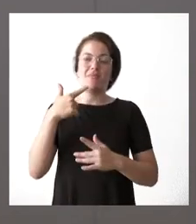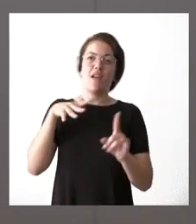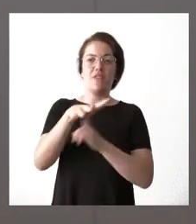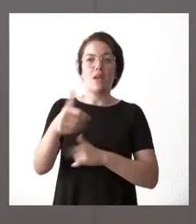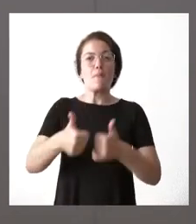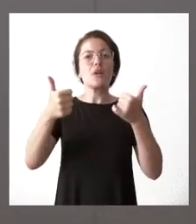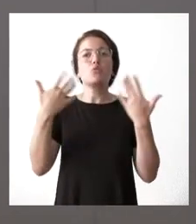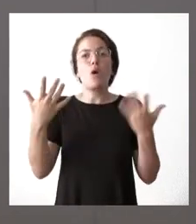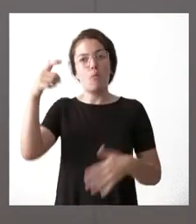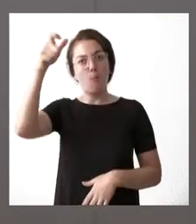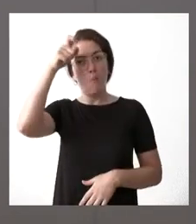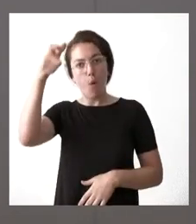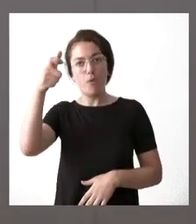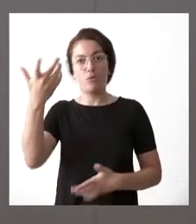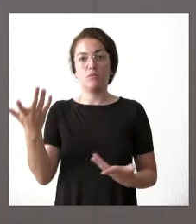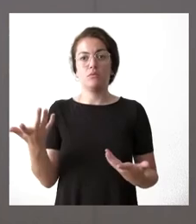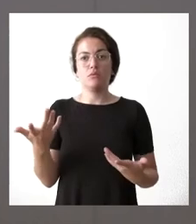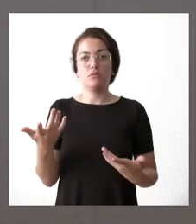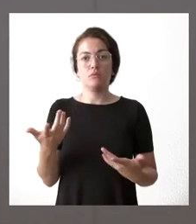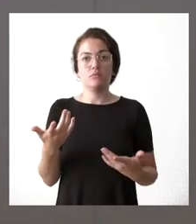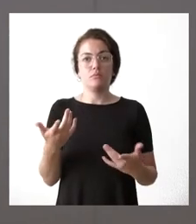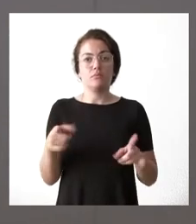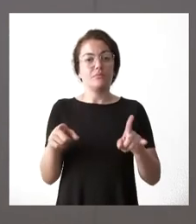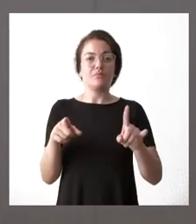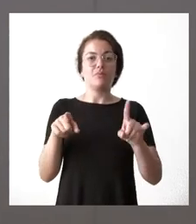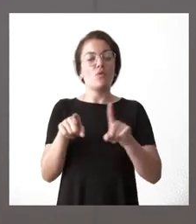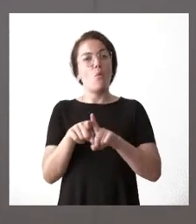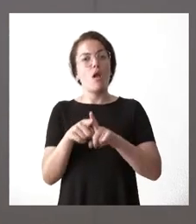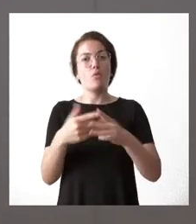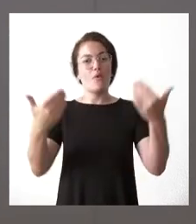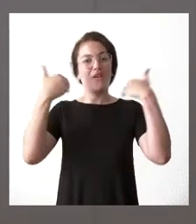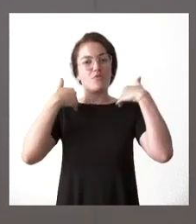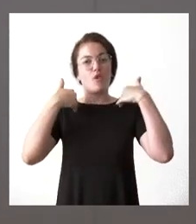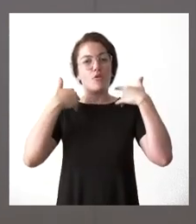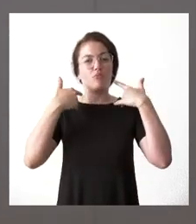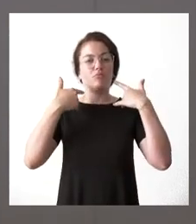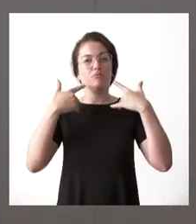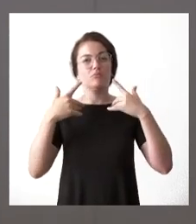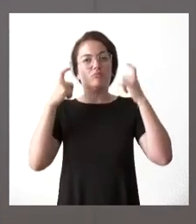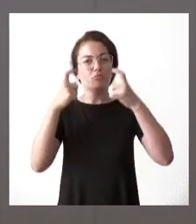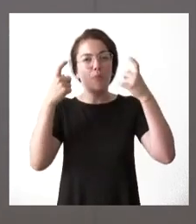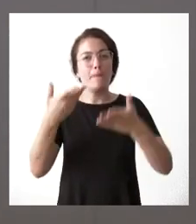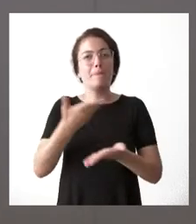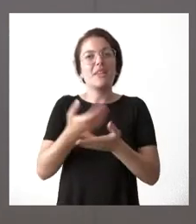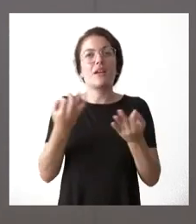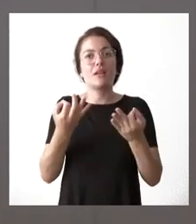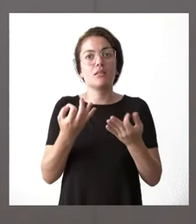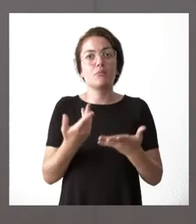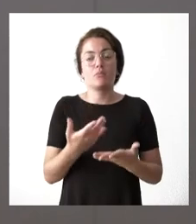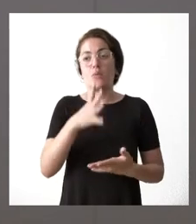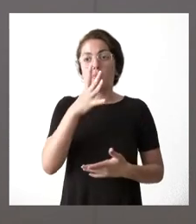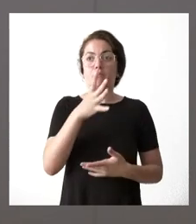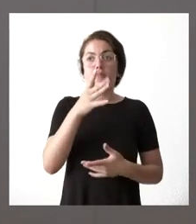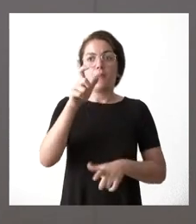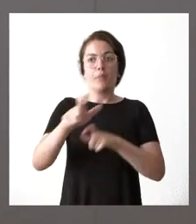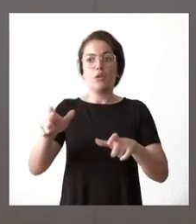por tanto yo creo que ese es el esfuerzo que se nos pide las personas que tienen más dificultades que a veces no tienen capacidad de transporte por un medio propio y